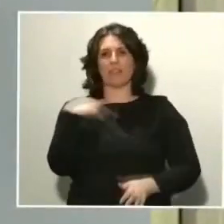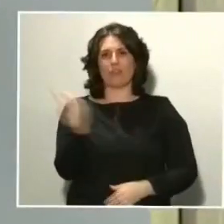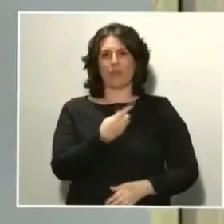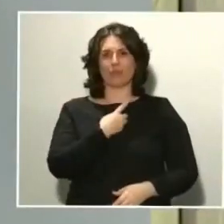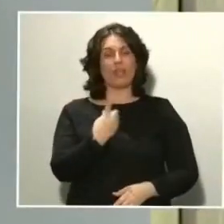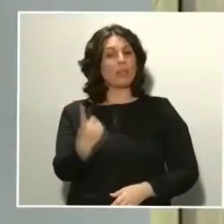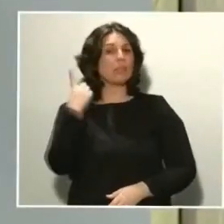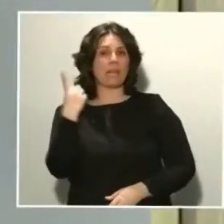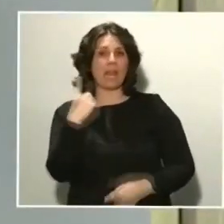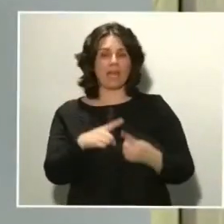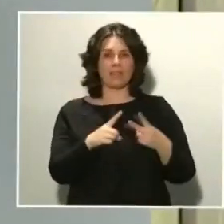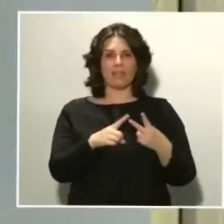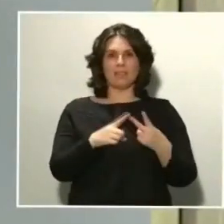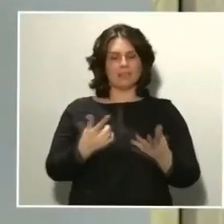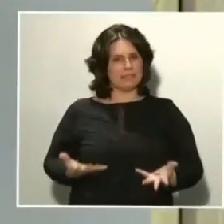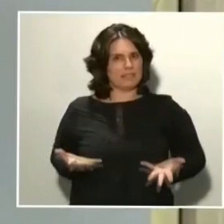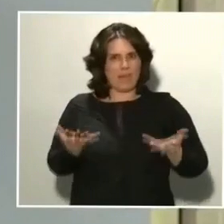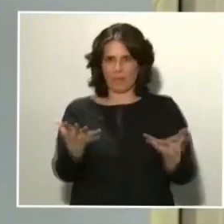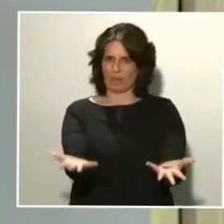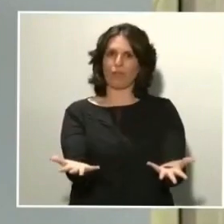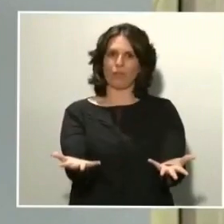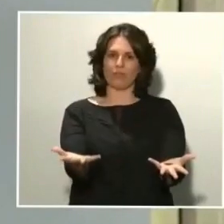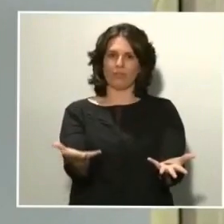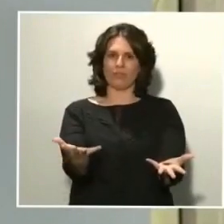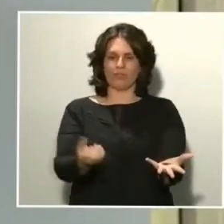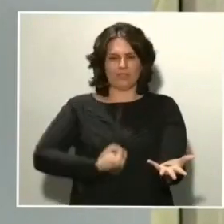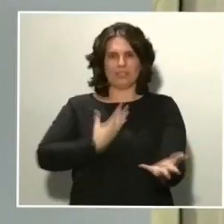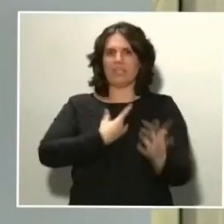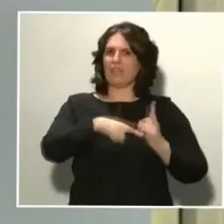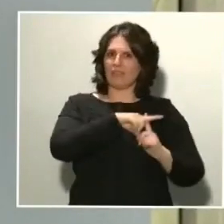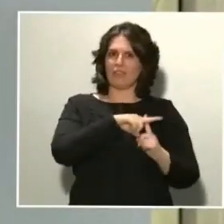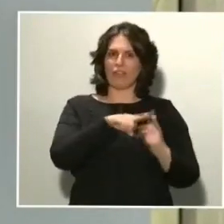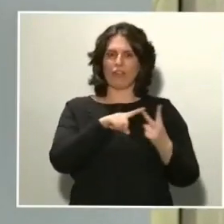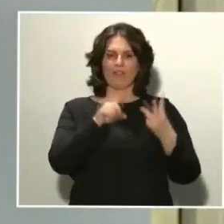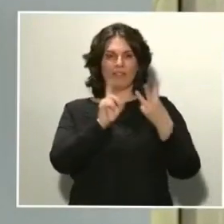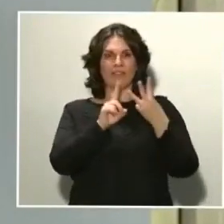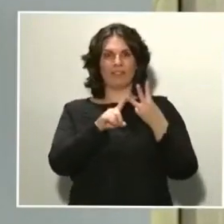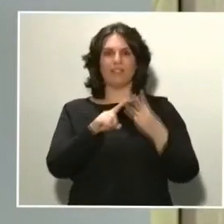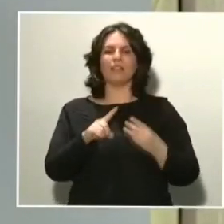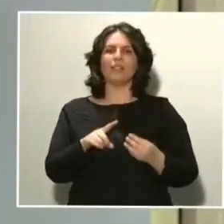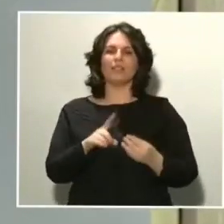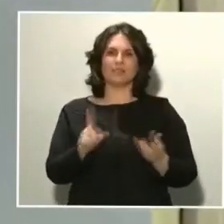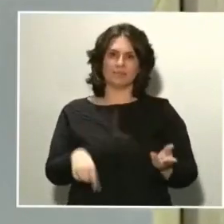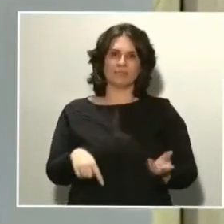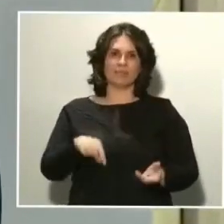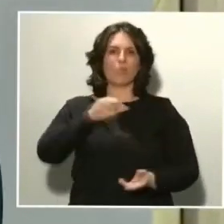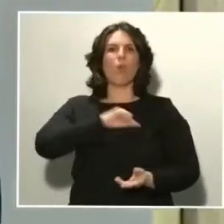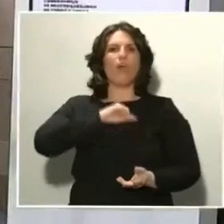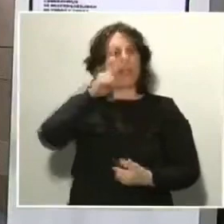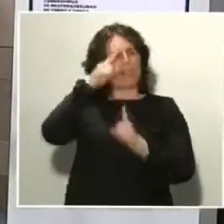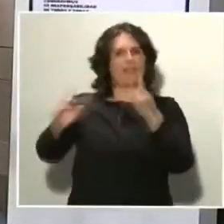el servicio, el espíritu de sacrificio y la moral de victoria. Muchas gracias.